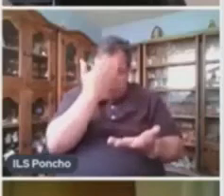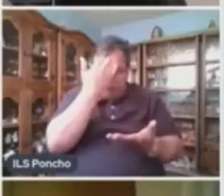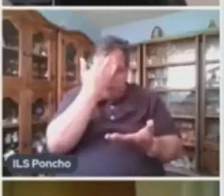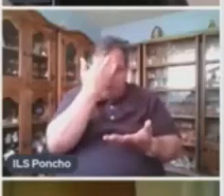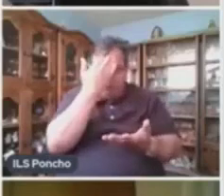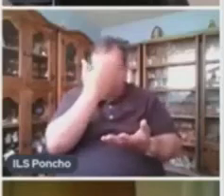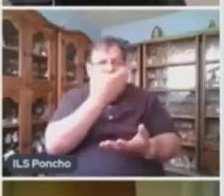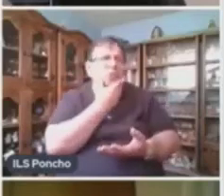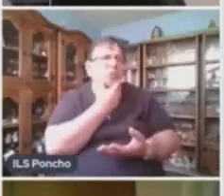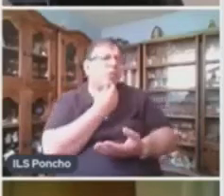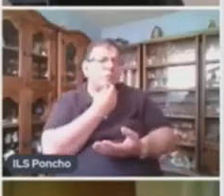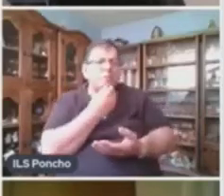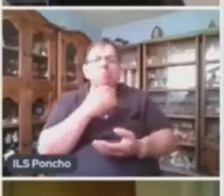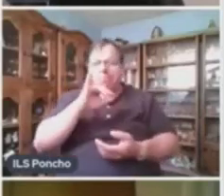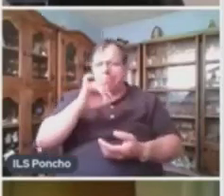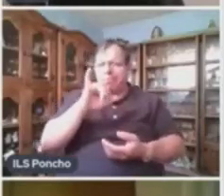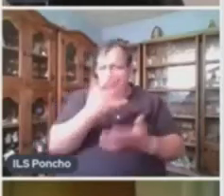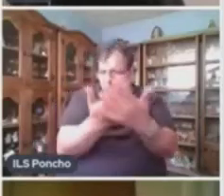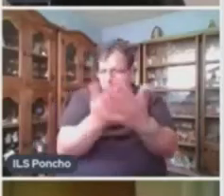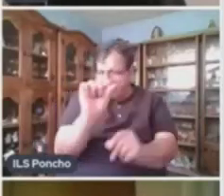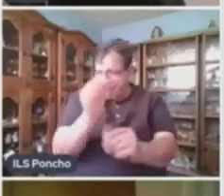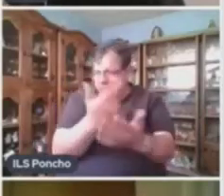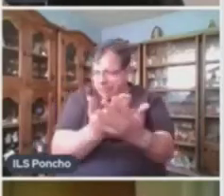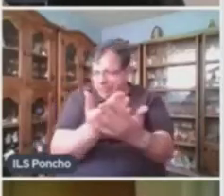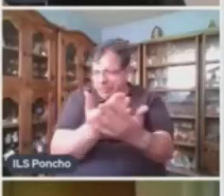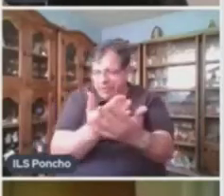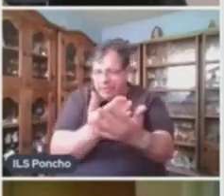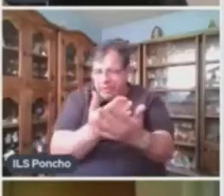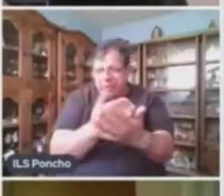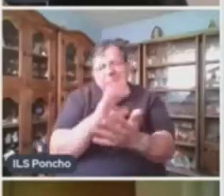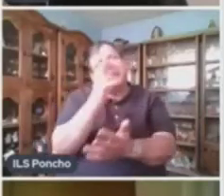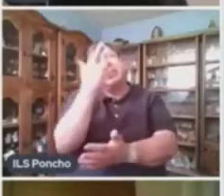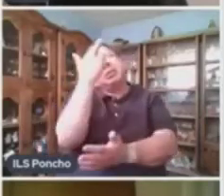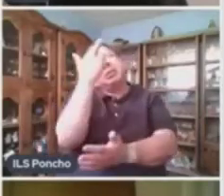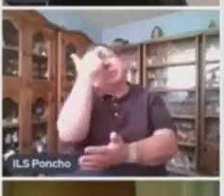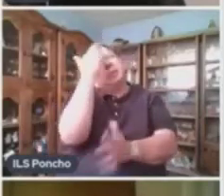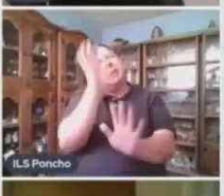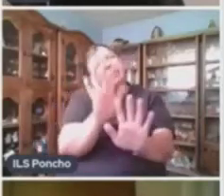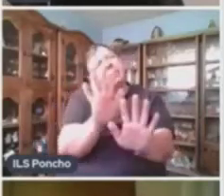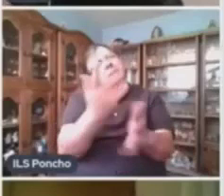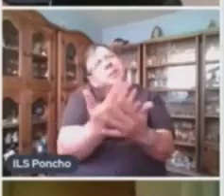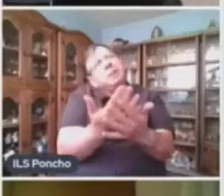Yo sí, maestra. Espérenme, ahorita se lo digo. Solo déjenme acordarme cómo va.